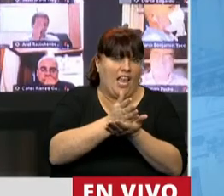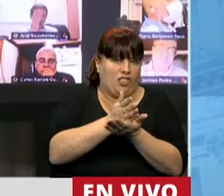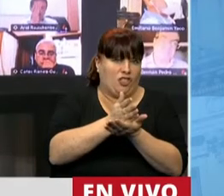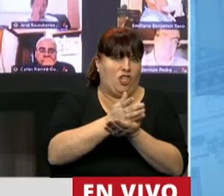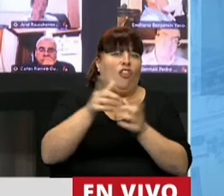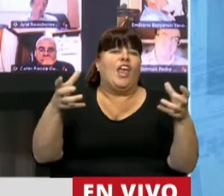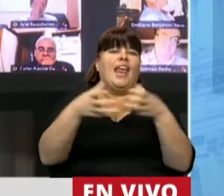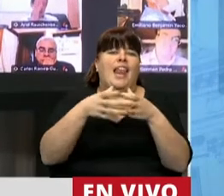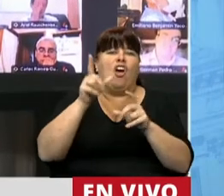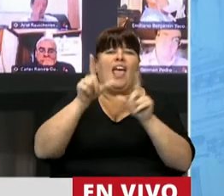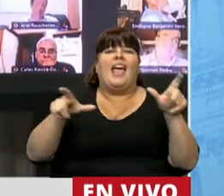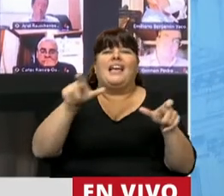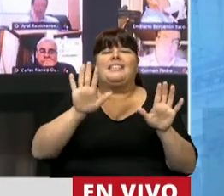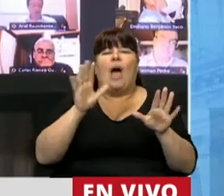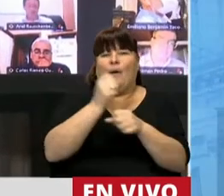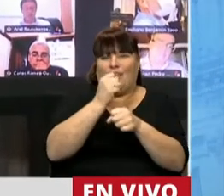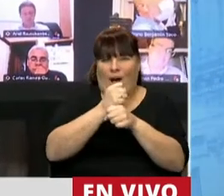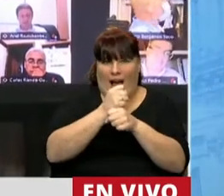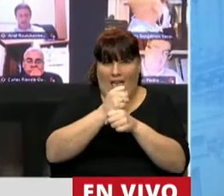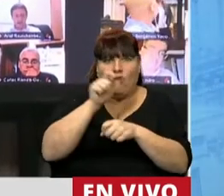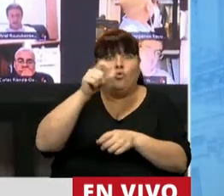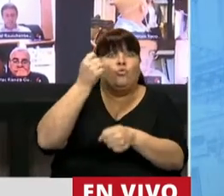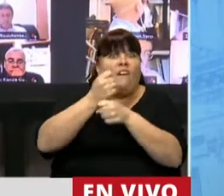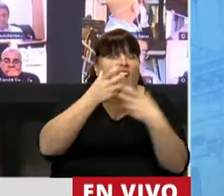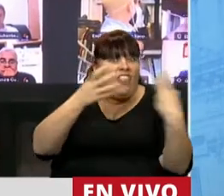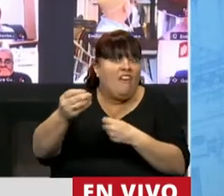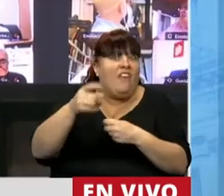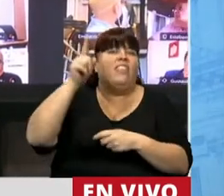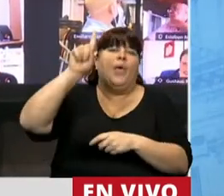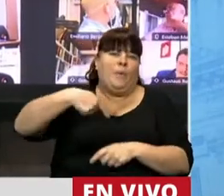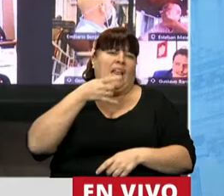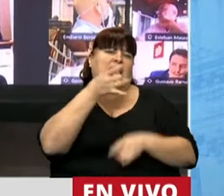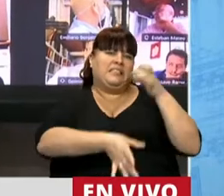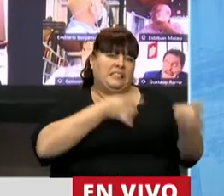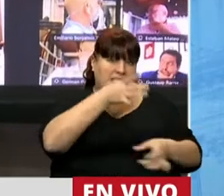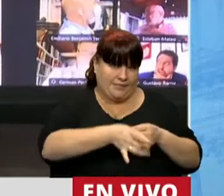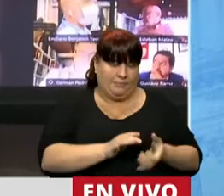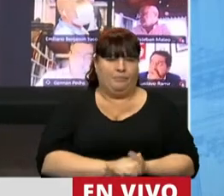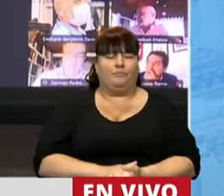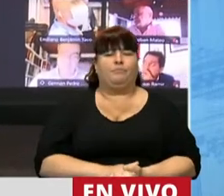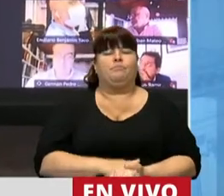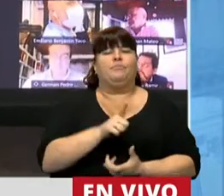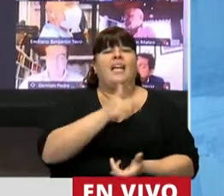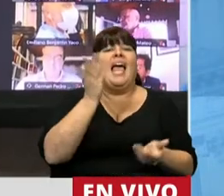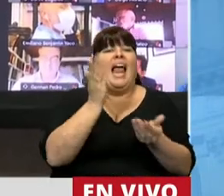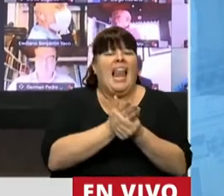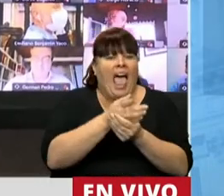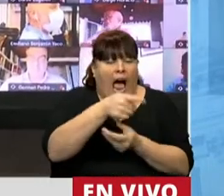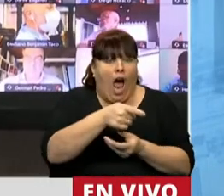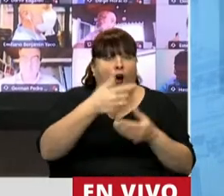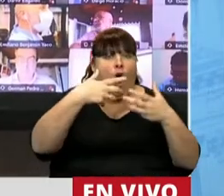de la clase a la que pertenecían en los lugares de trabajo. Reparar esos legajos le va a devolver